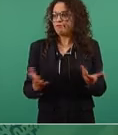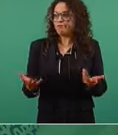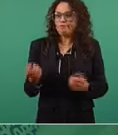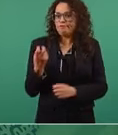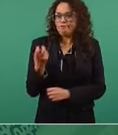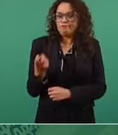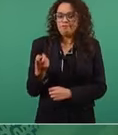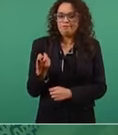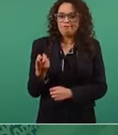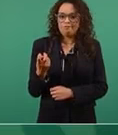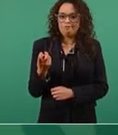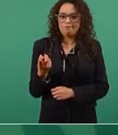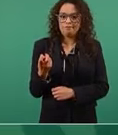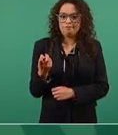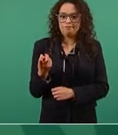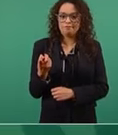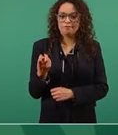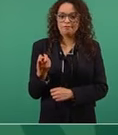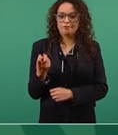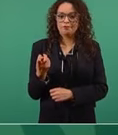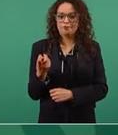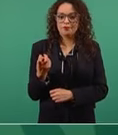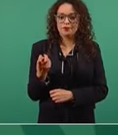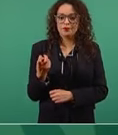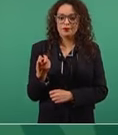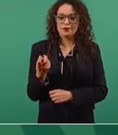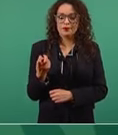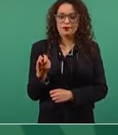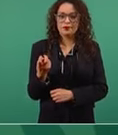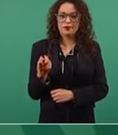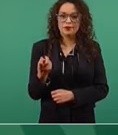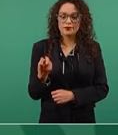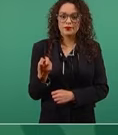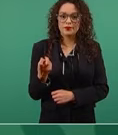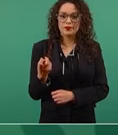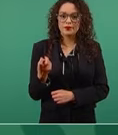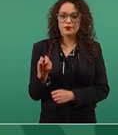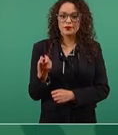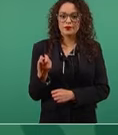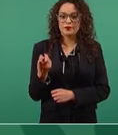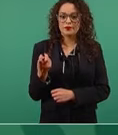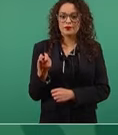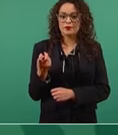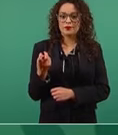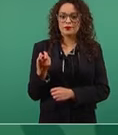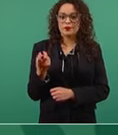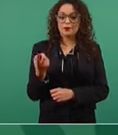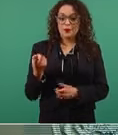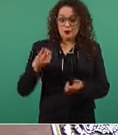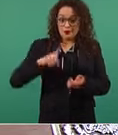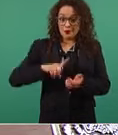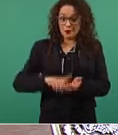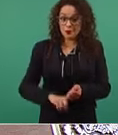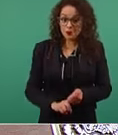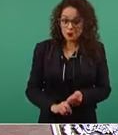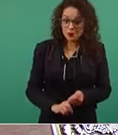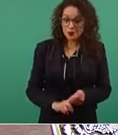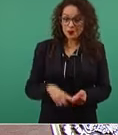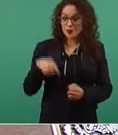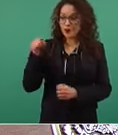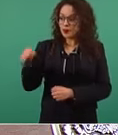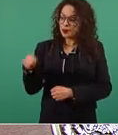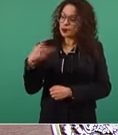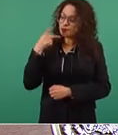Entonces, sus aportes tenían que ver